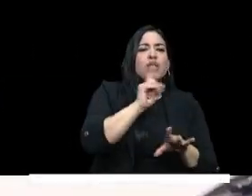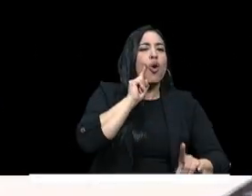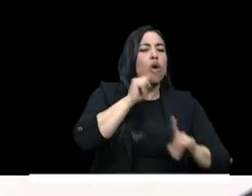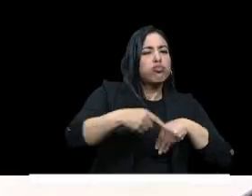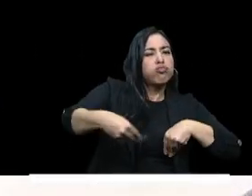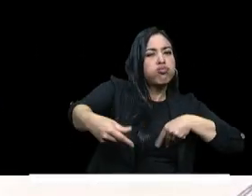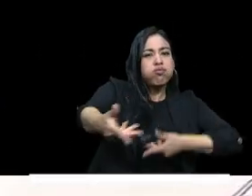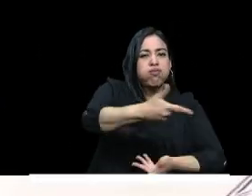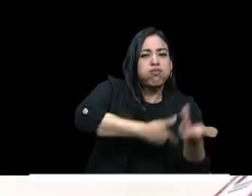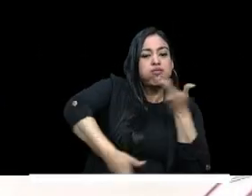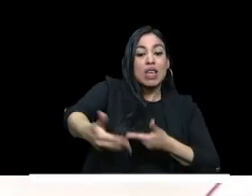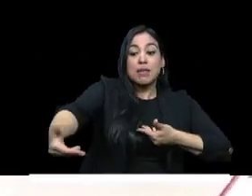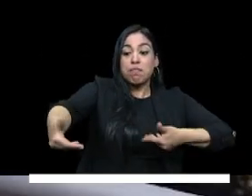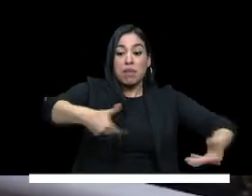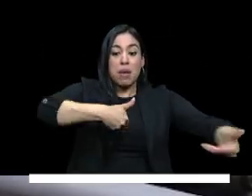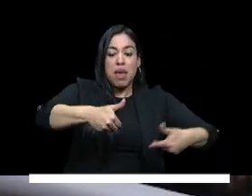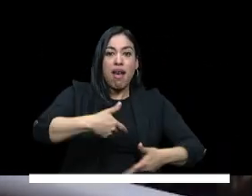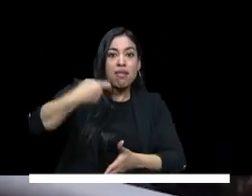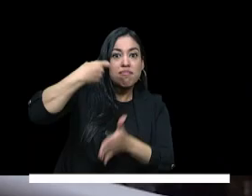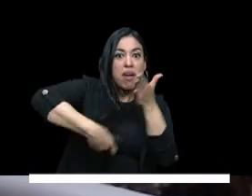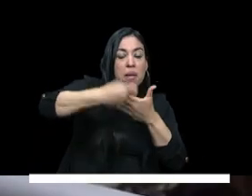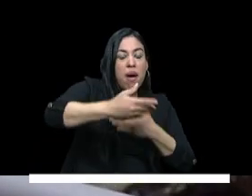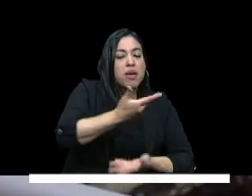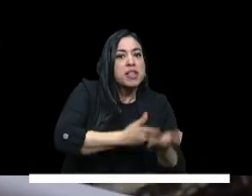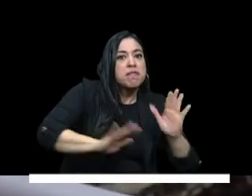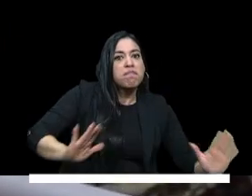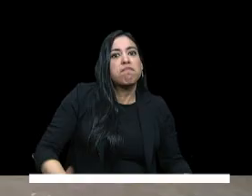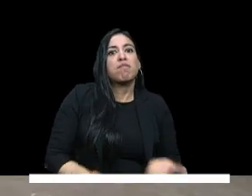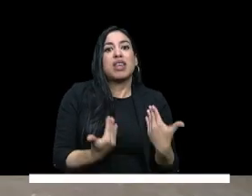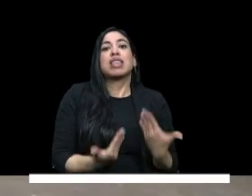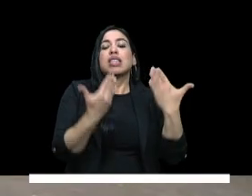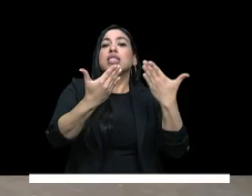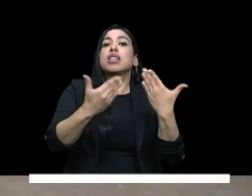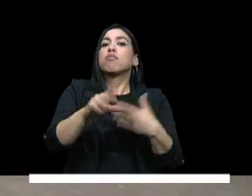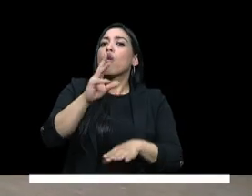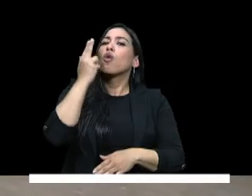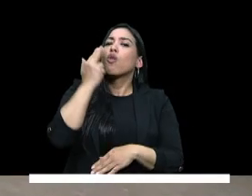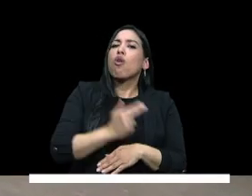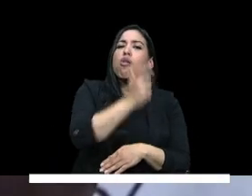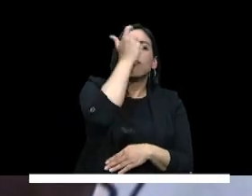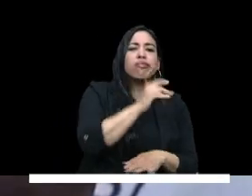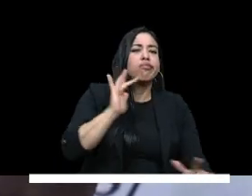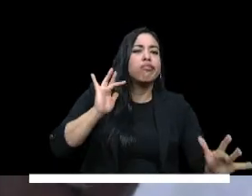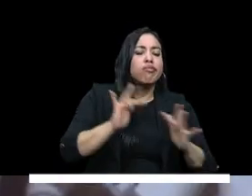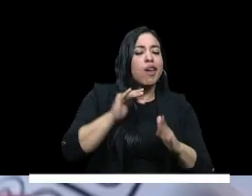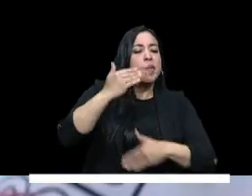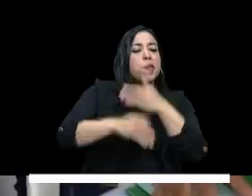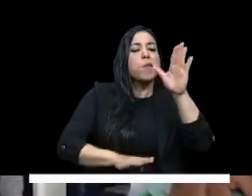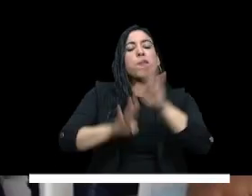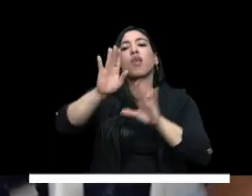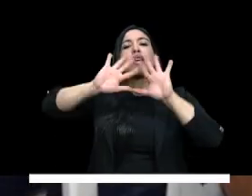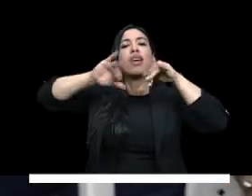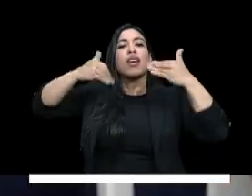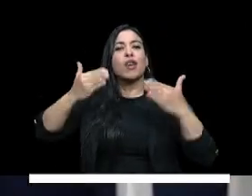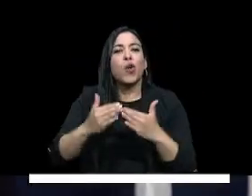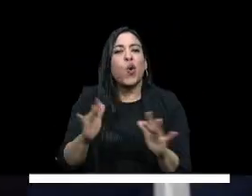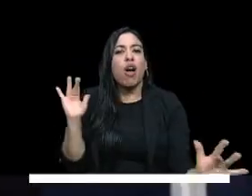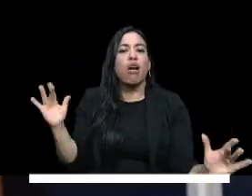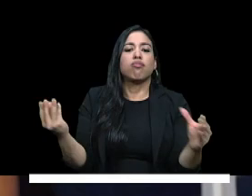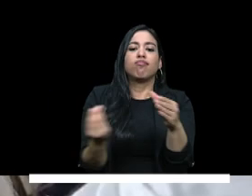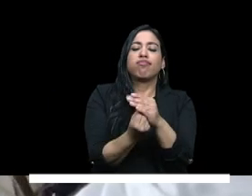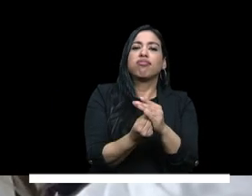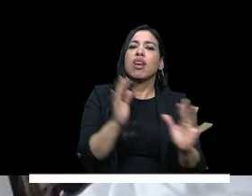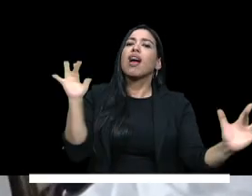enriquece con estas valiosas observaciones y comentarios es un compromiso conjunto para avanzar hacia una educación más